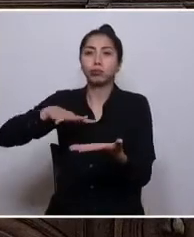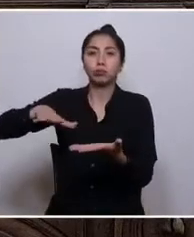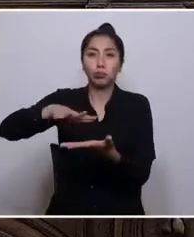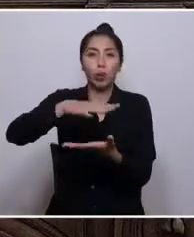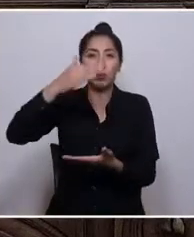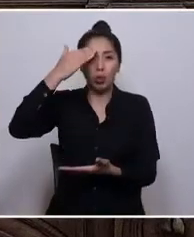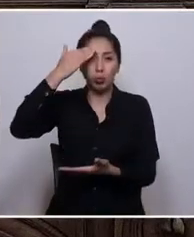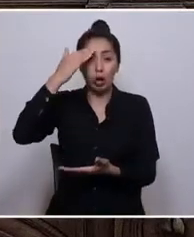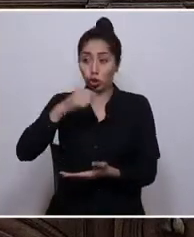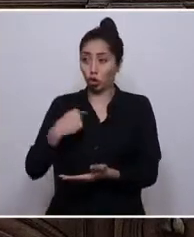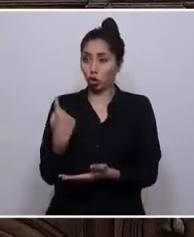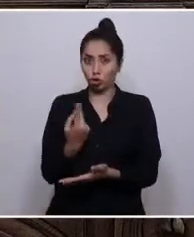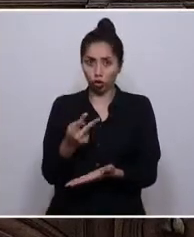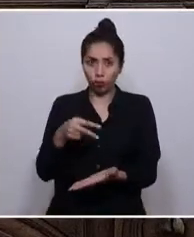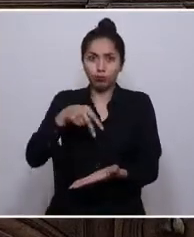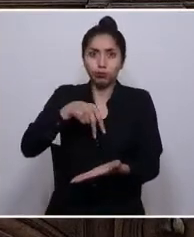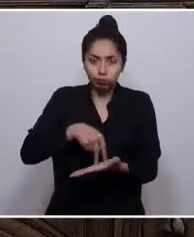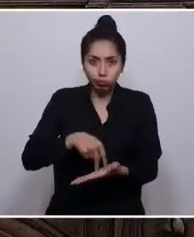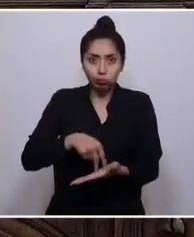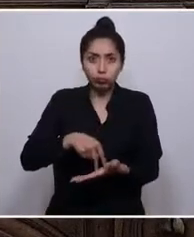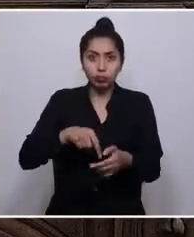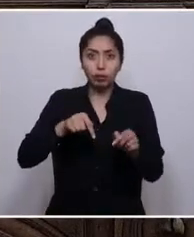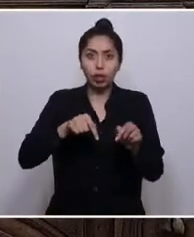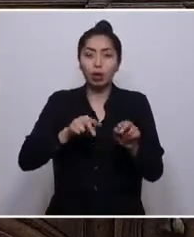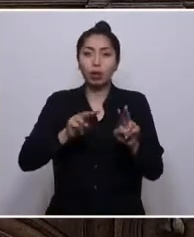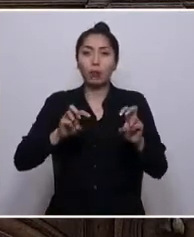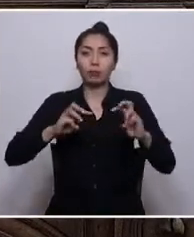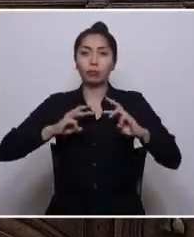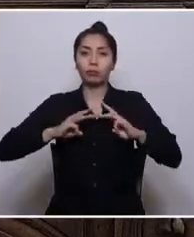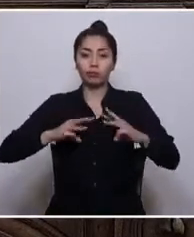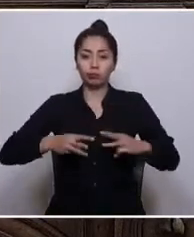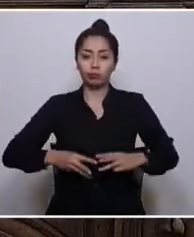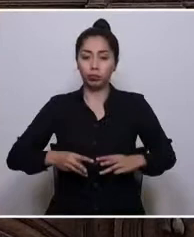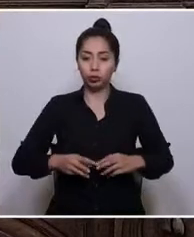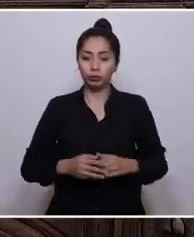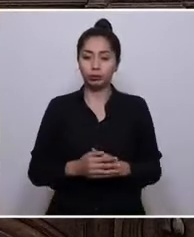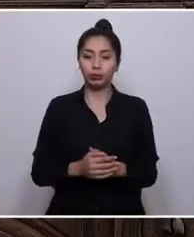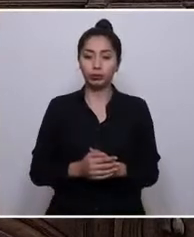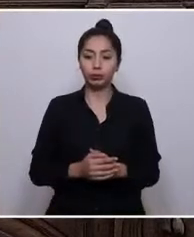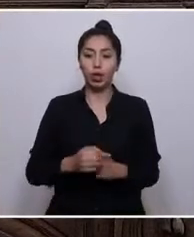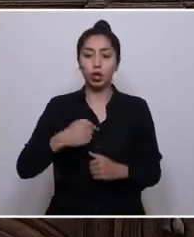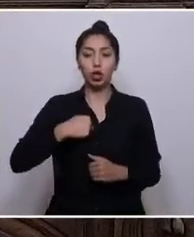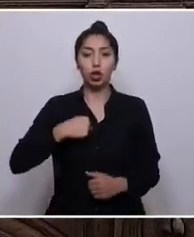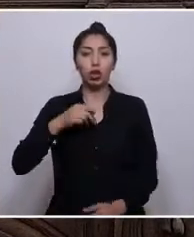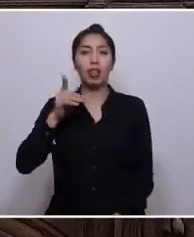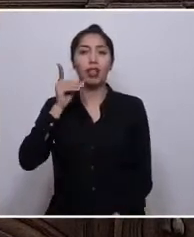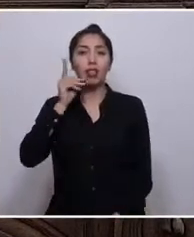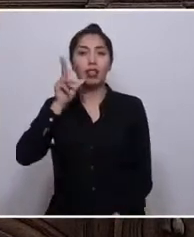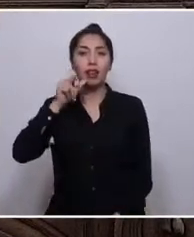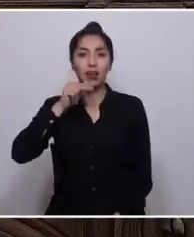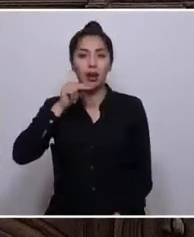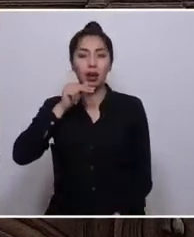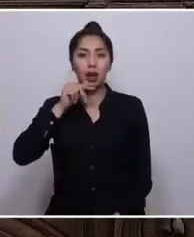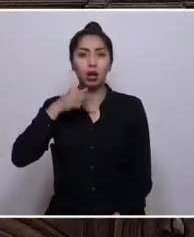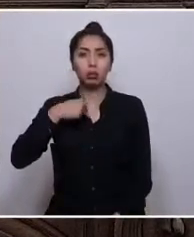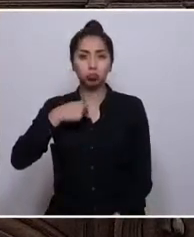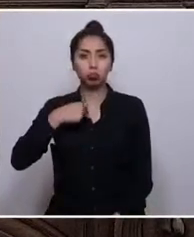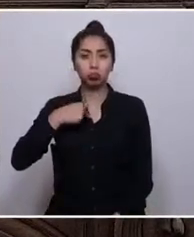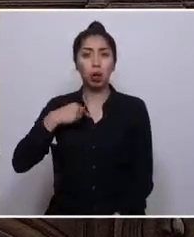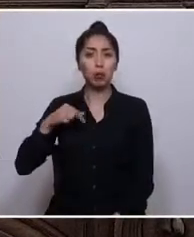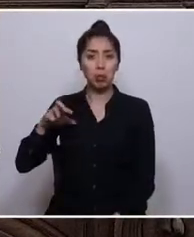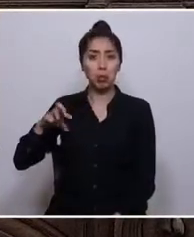morenidad, esa otredad que jamás quisieron visibilizar. Soy Dayana González Araya, hija de comerciantes